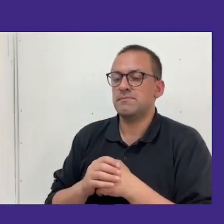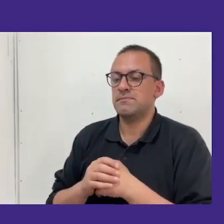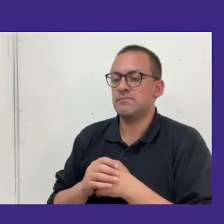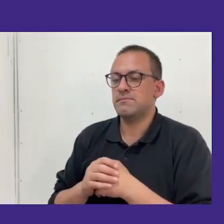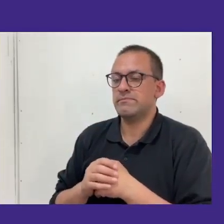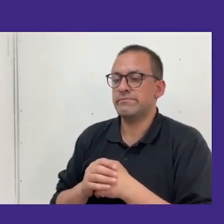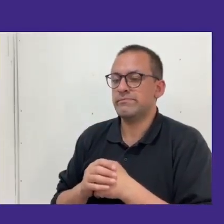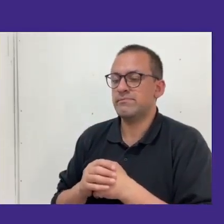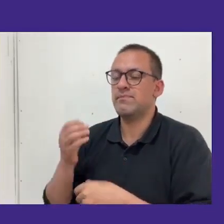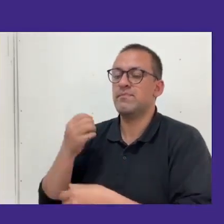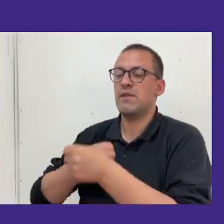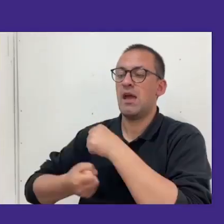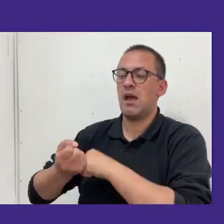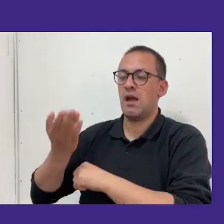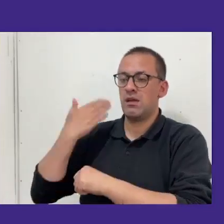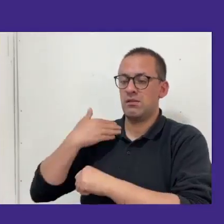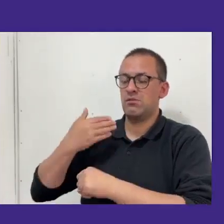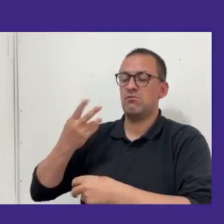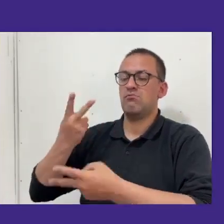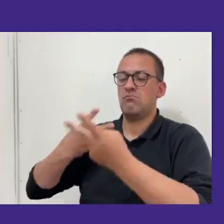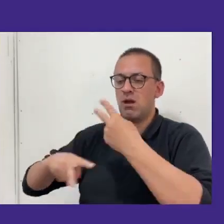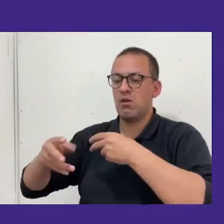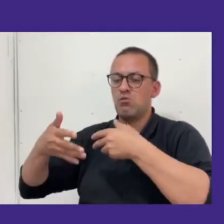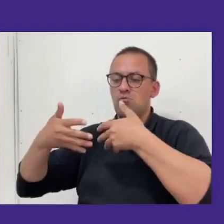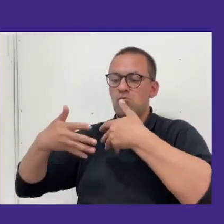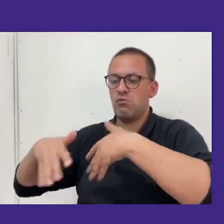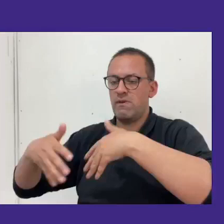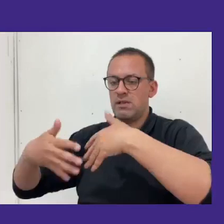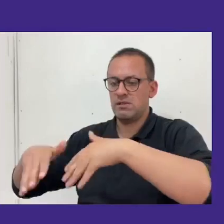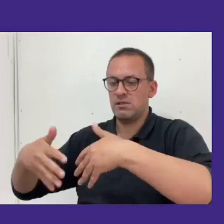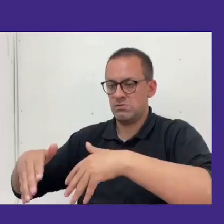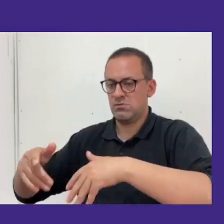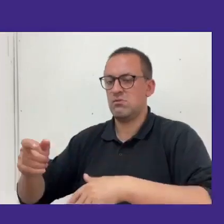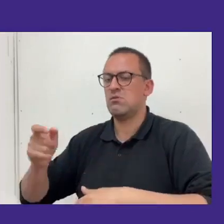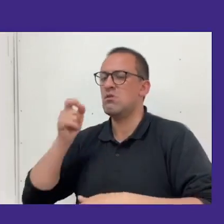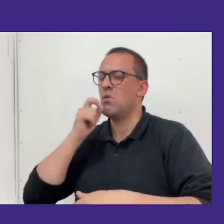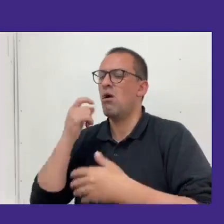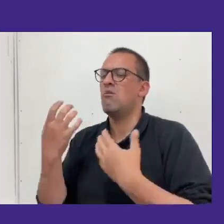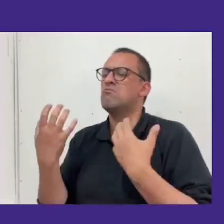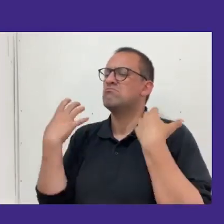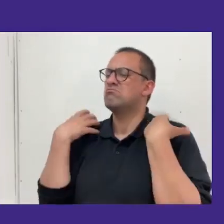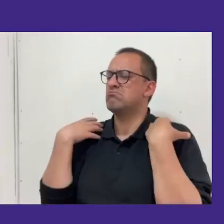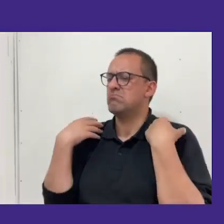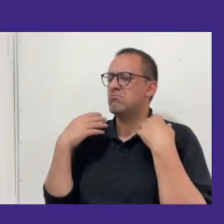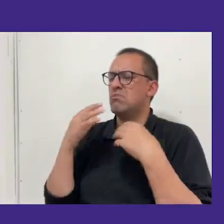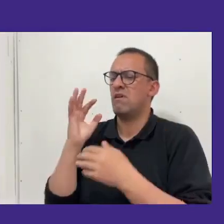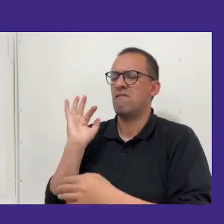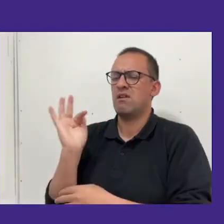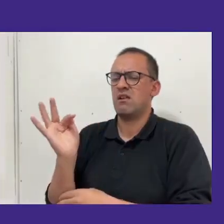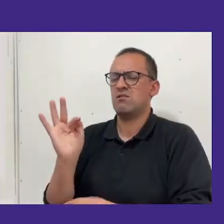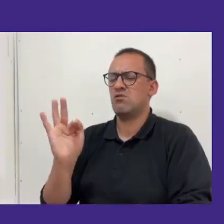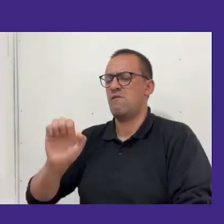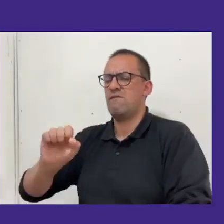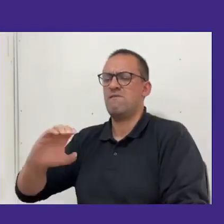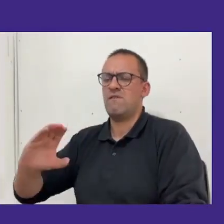de años anteriores sobre paros y movilizaciones y cuáles son las atribuciones de la Federación de Estudios.